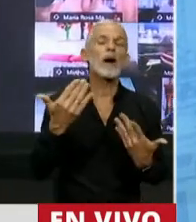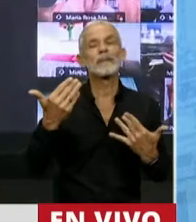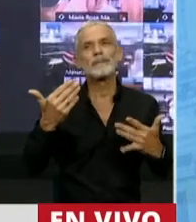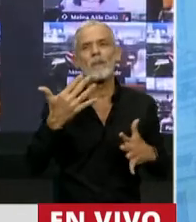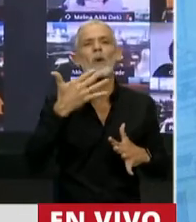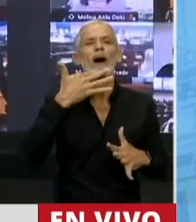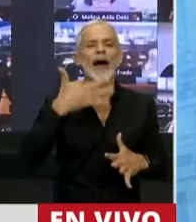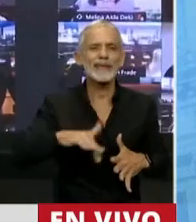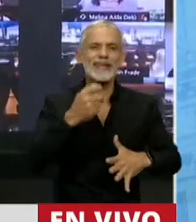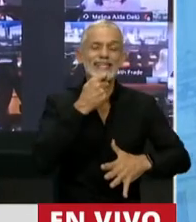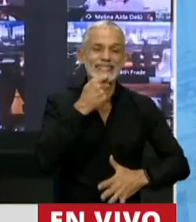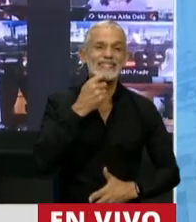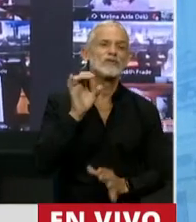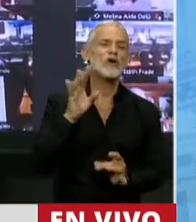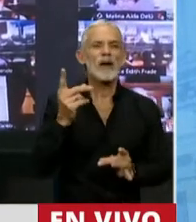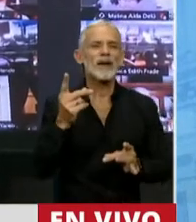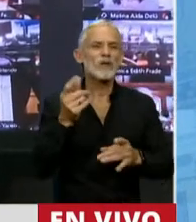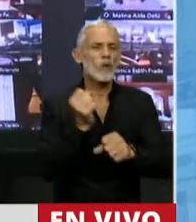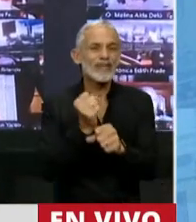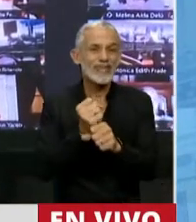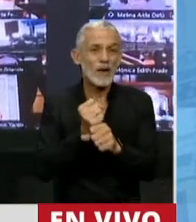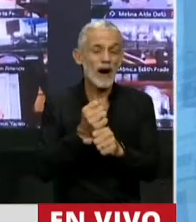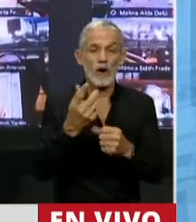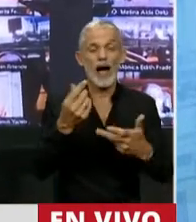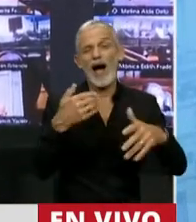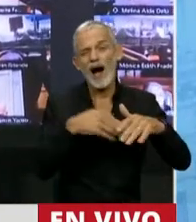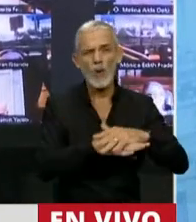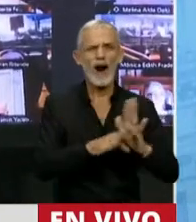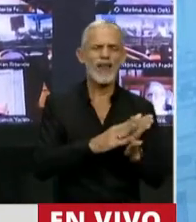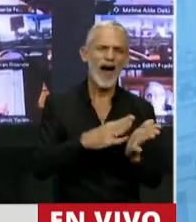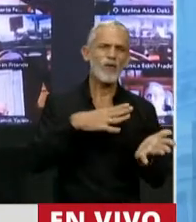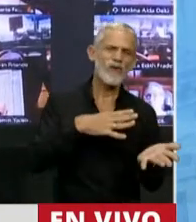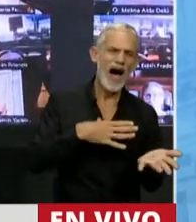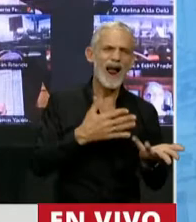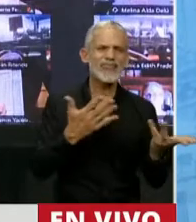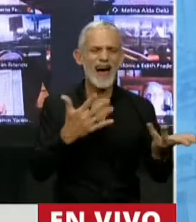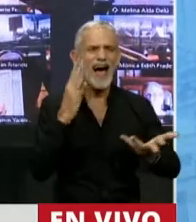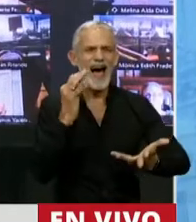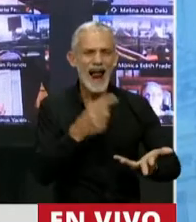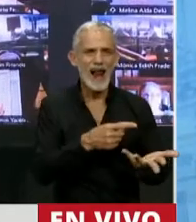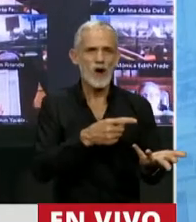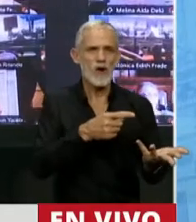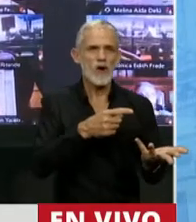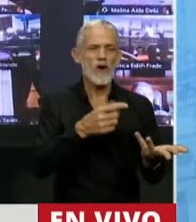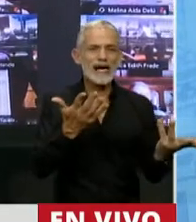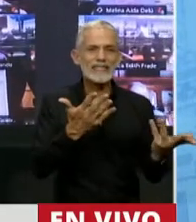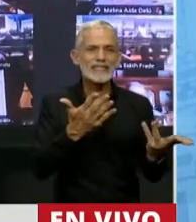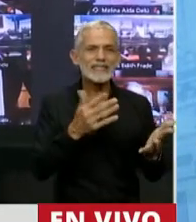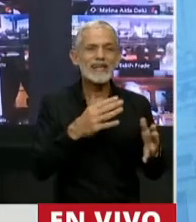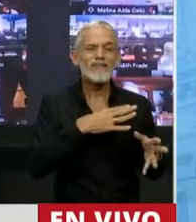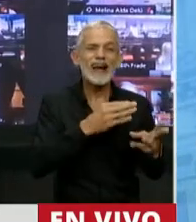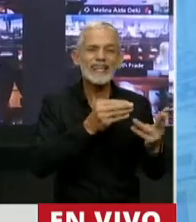si se tratara solamente de algún trabajo que haya quedado sin realizar, si algo haya quedado